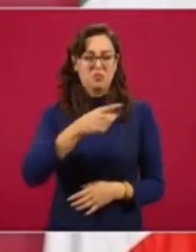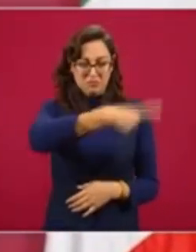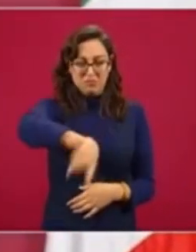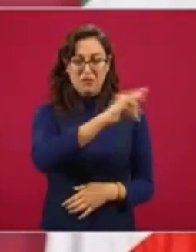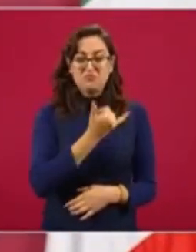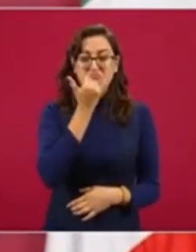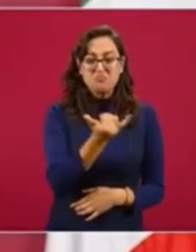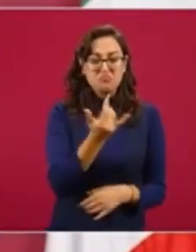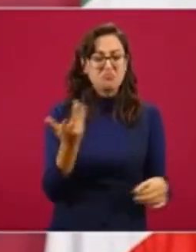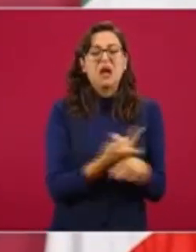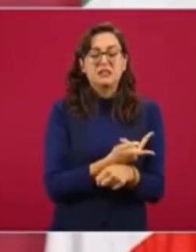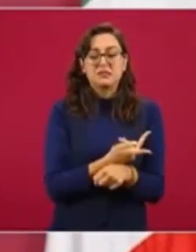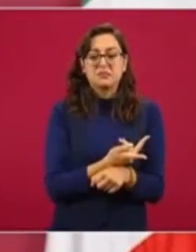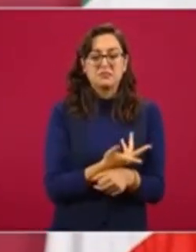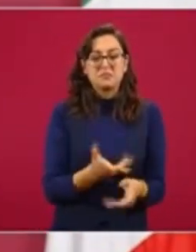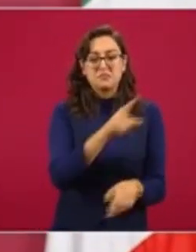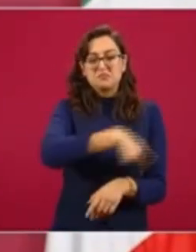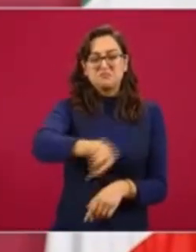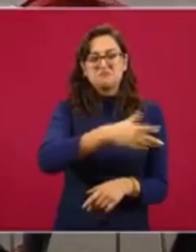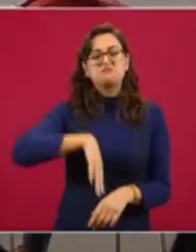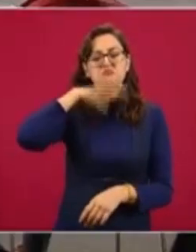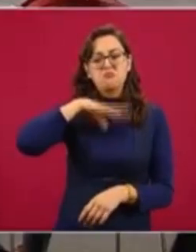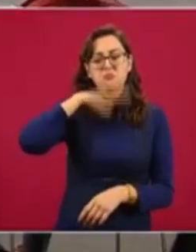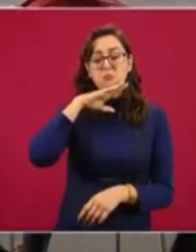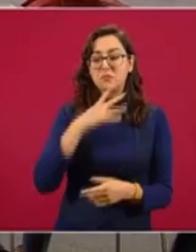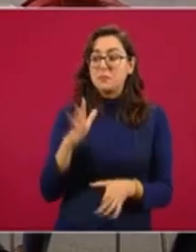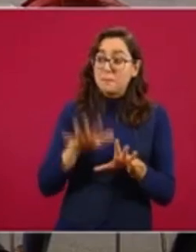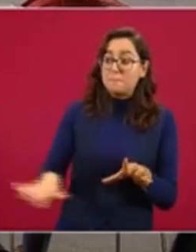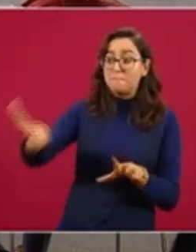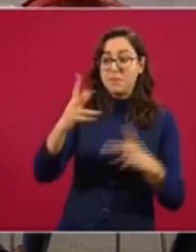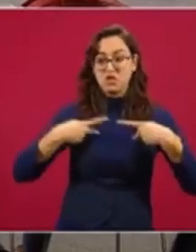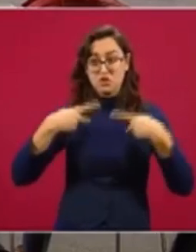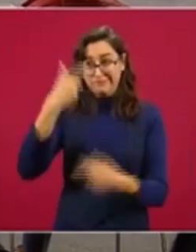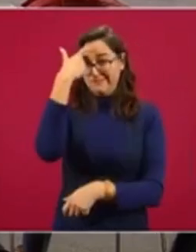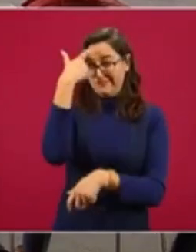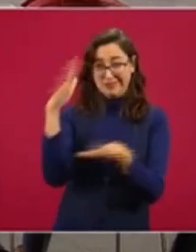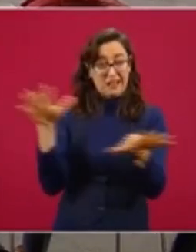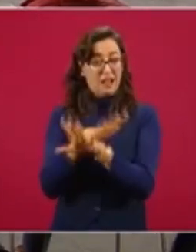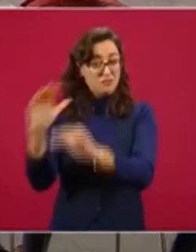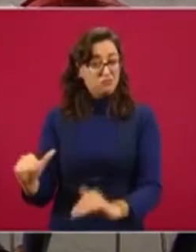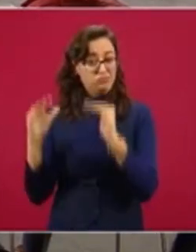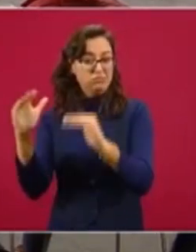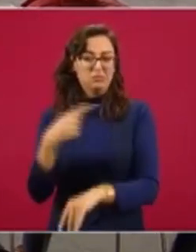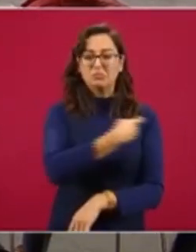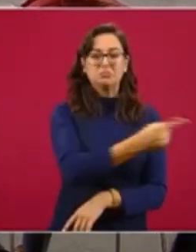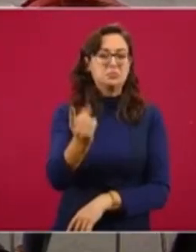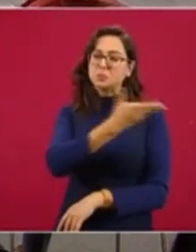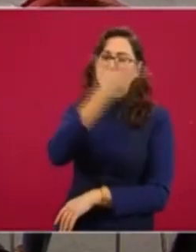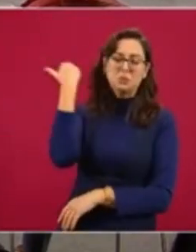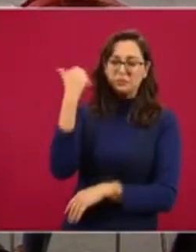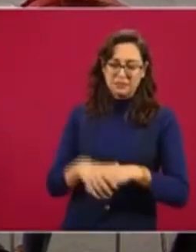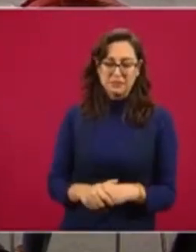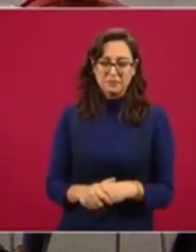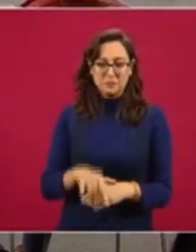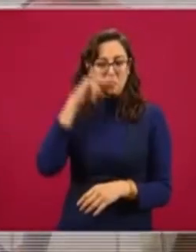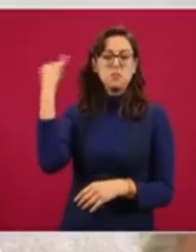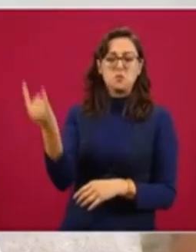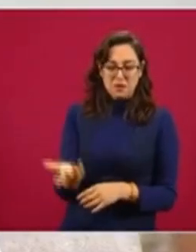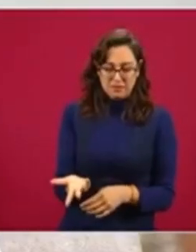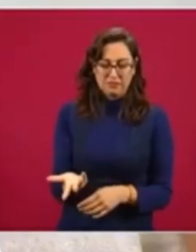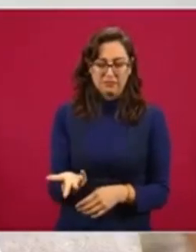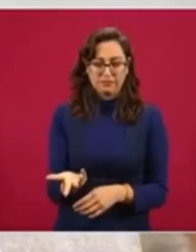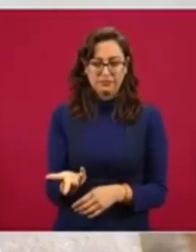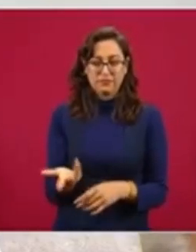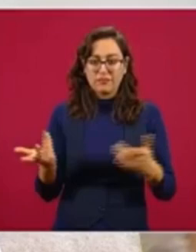que ya cambió la mentalidad del pueblo. Apúntele bien. Y que no se puede poner